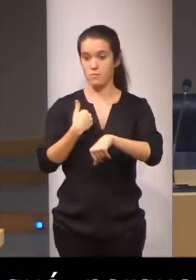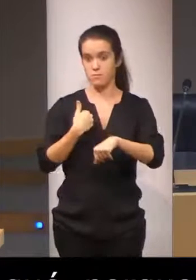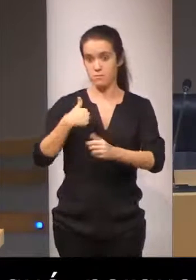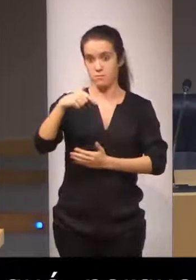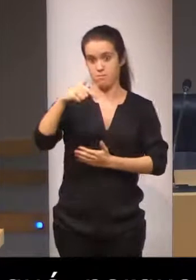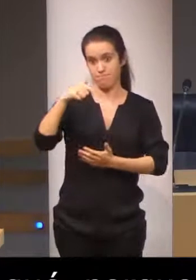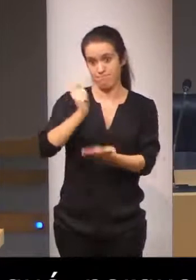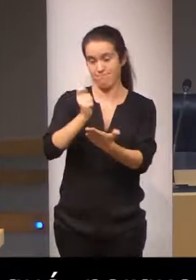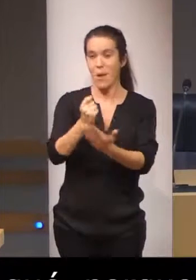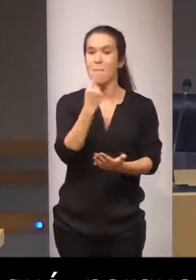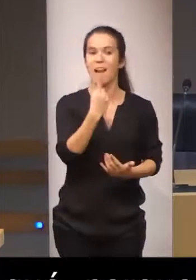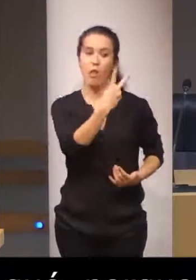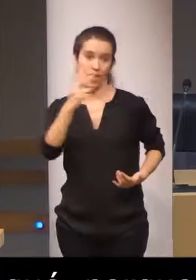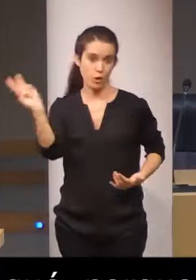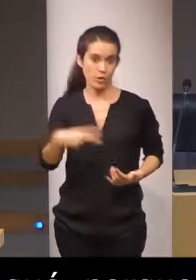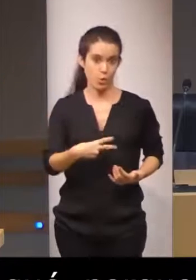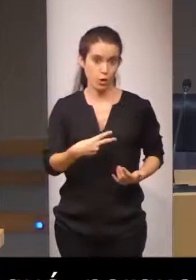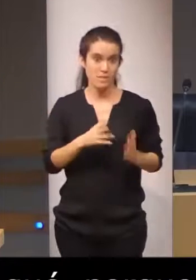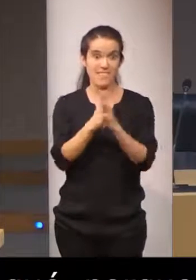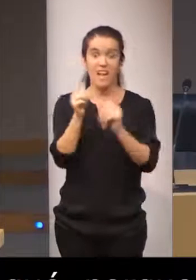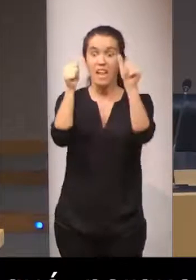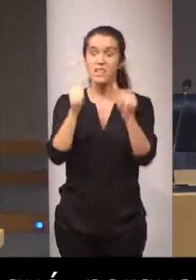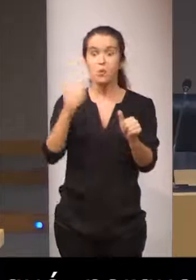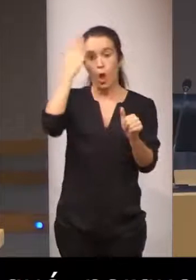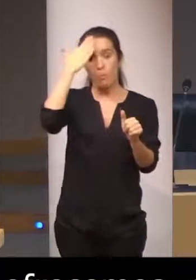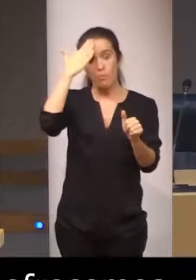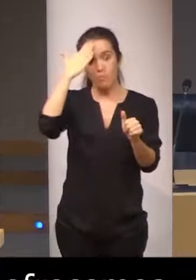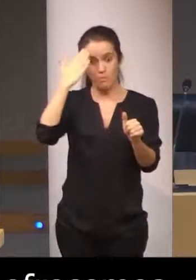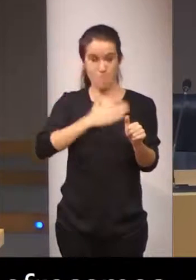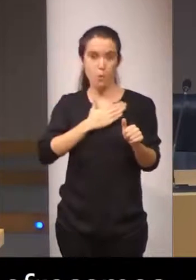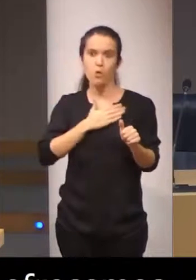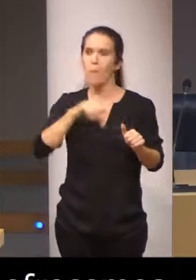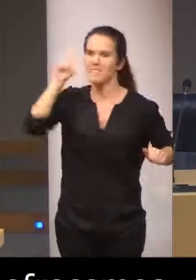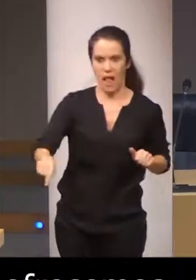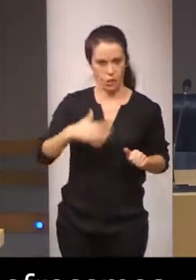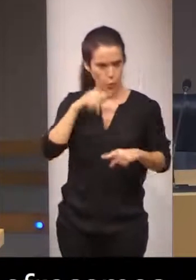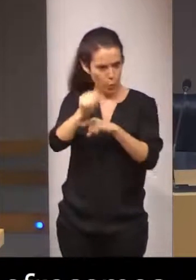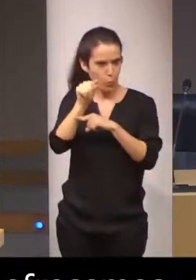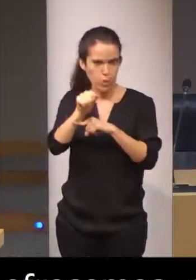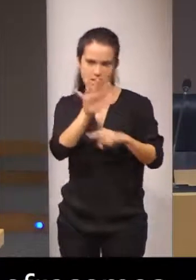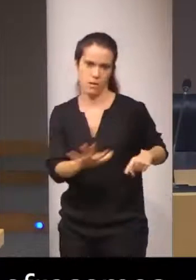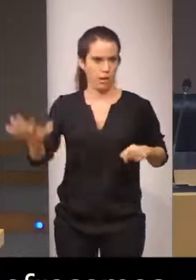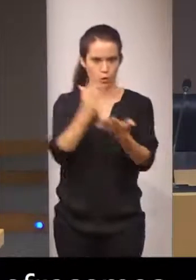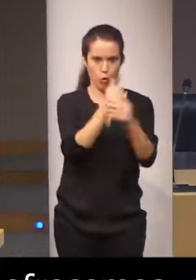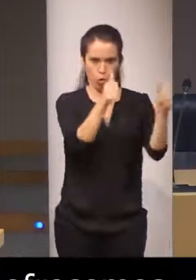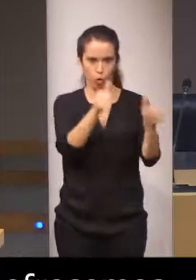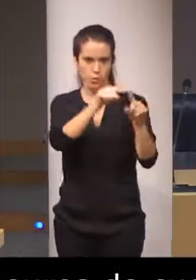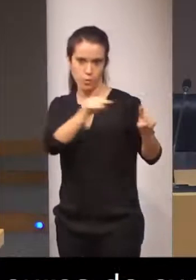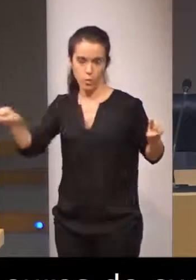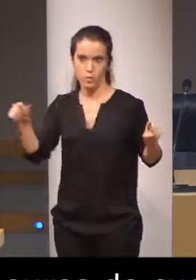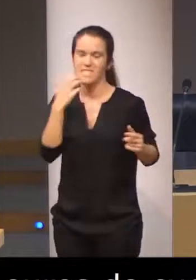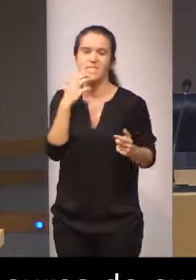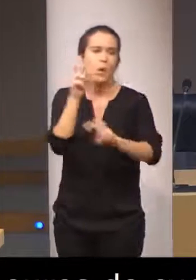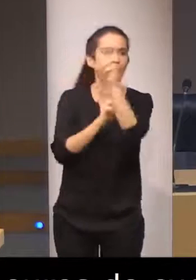cuota Juan es el título propio más barato de toda la universidad Complutense si vamos a un título propio de business